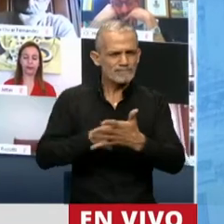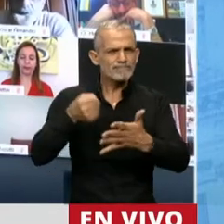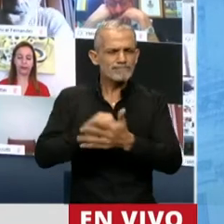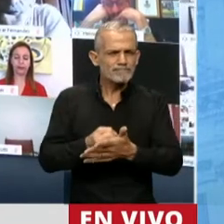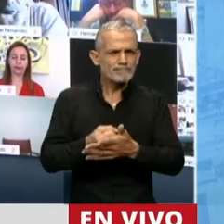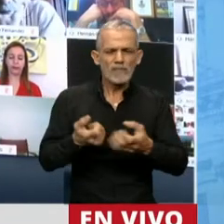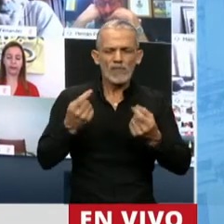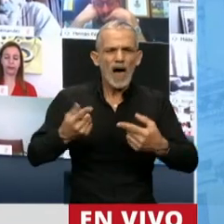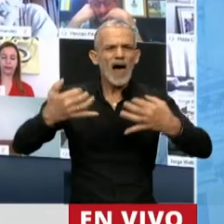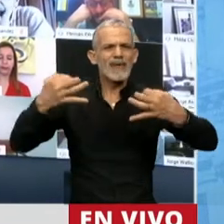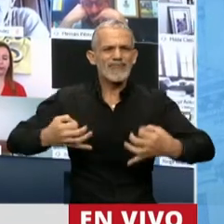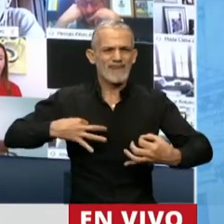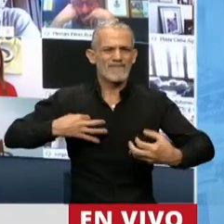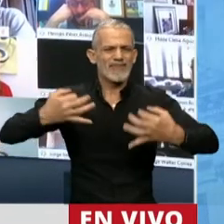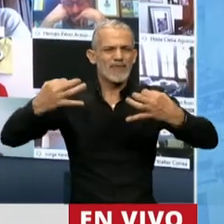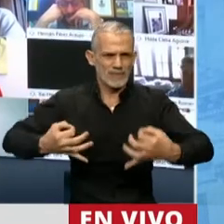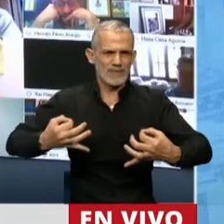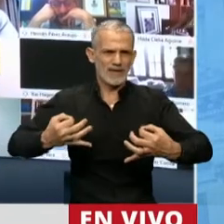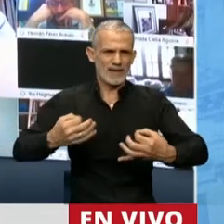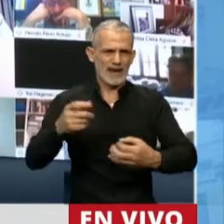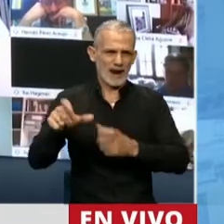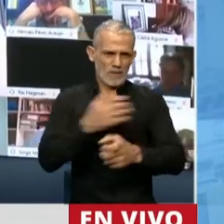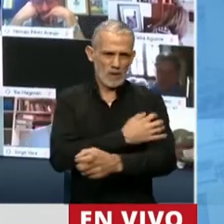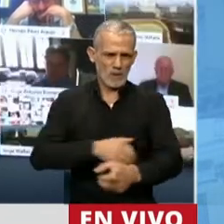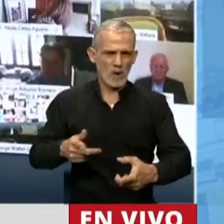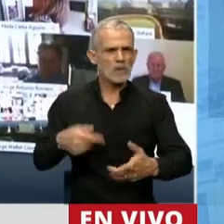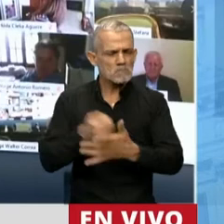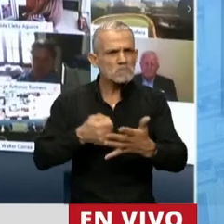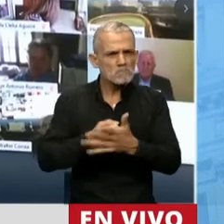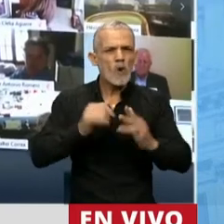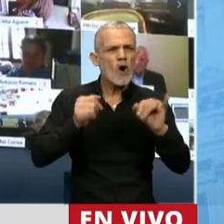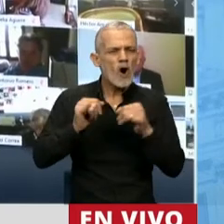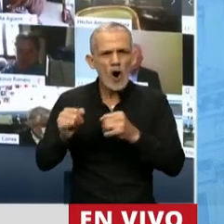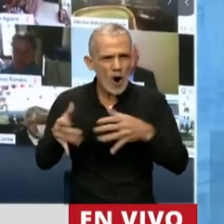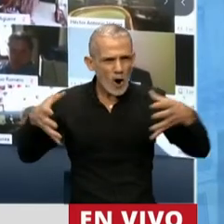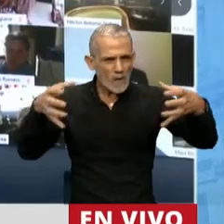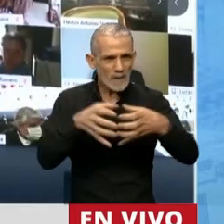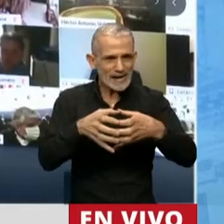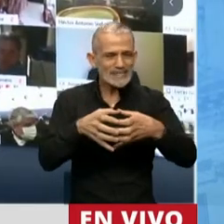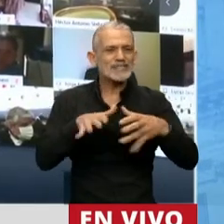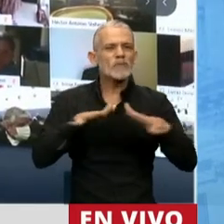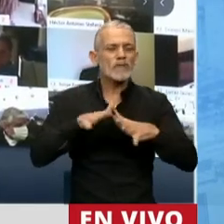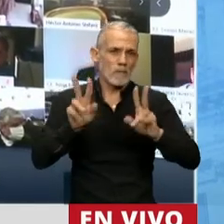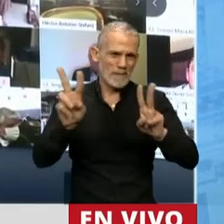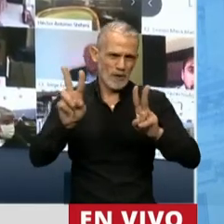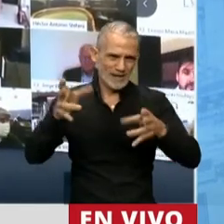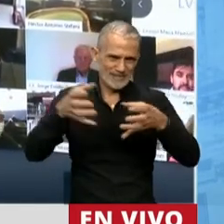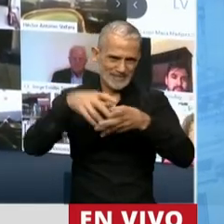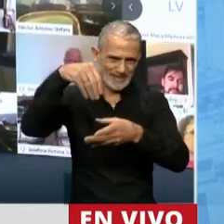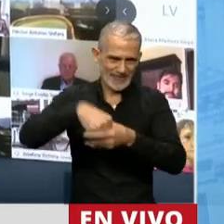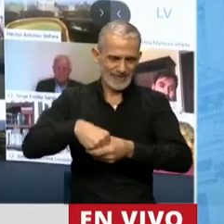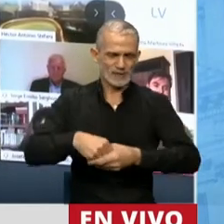la dignidad y que fue parte de la militancia juvenil del movimiento peronista.